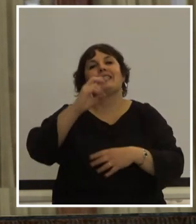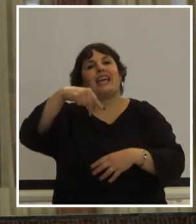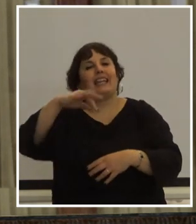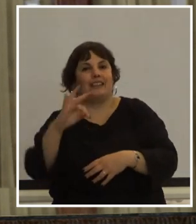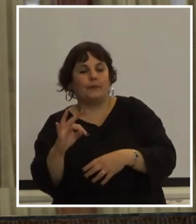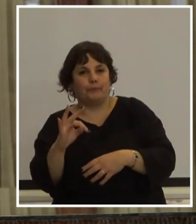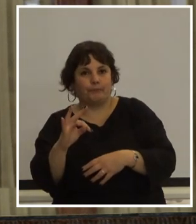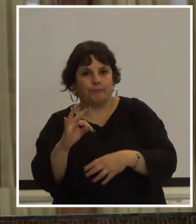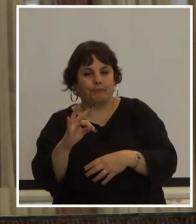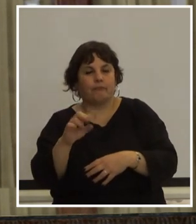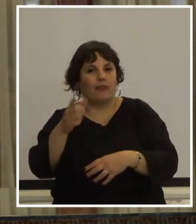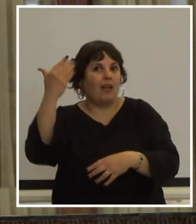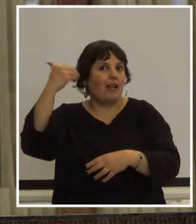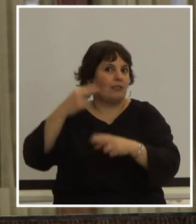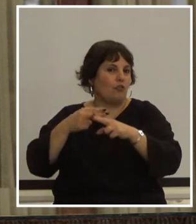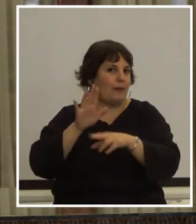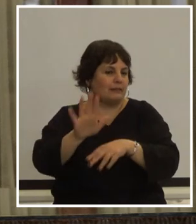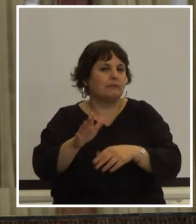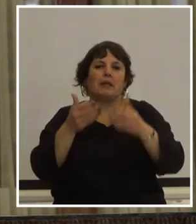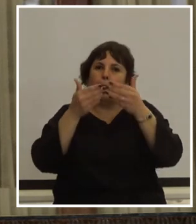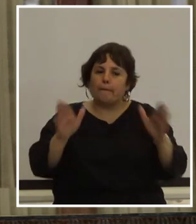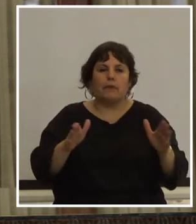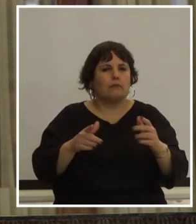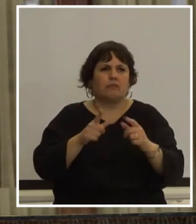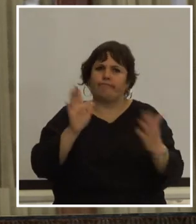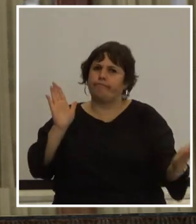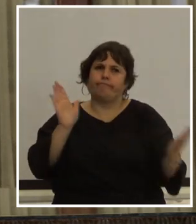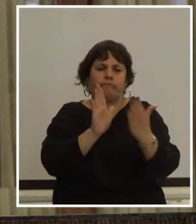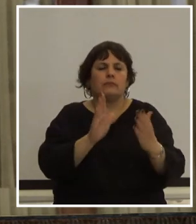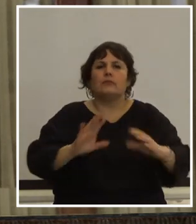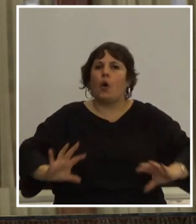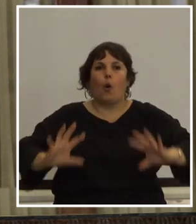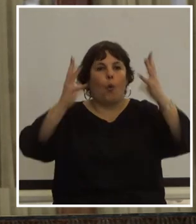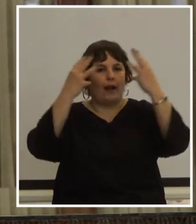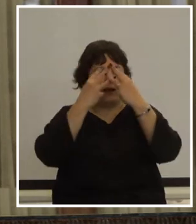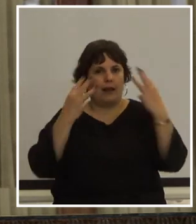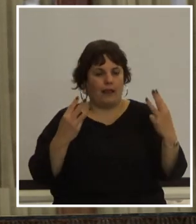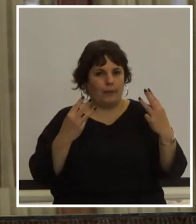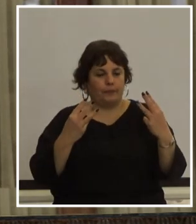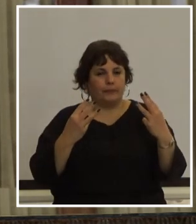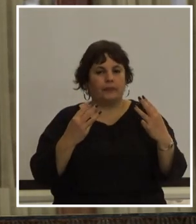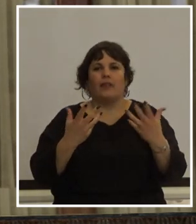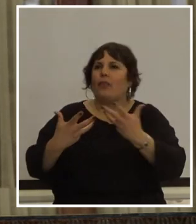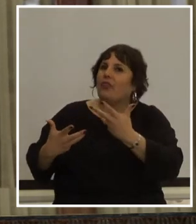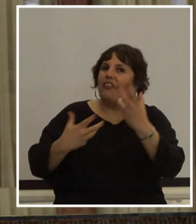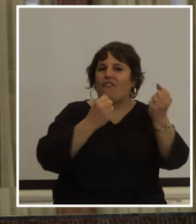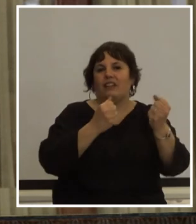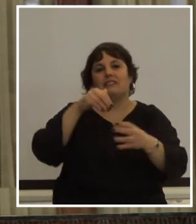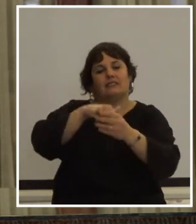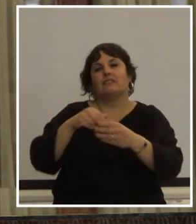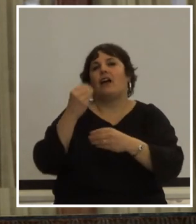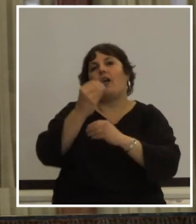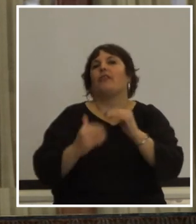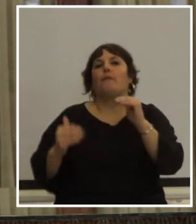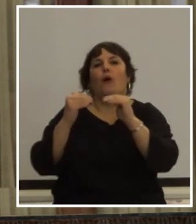la CNT en ese entonces inició la confrontación mediante una huelga general en defensa de la democracia